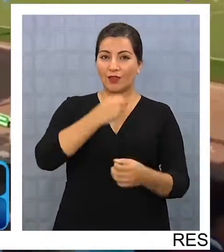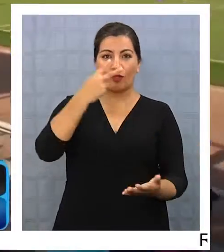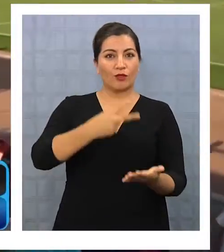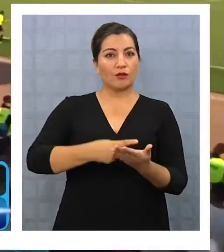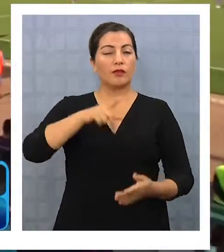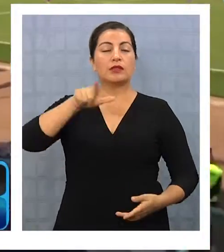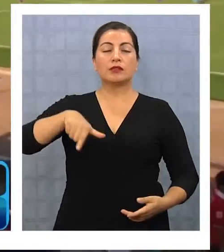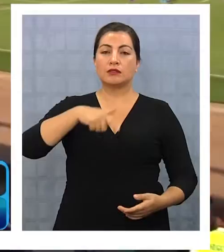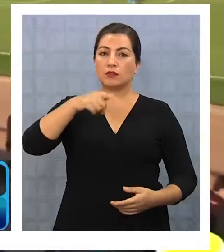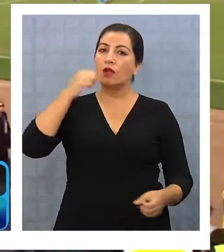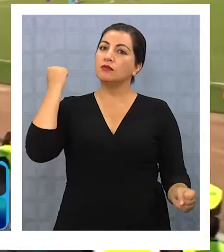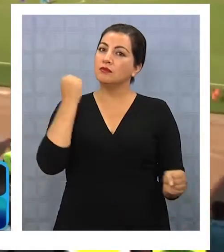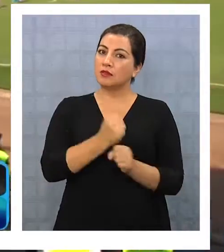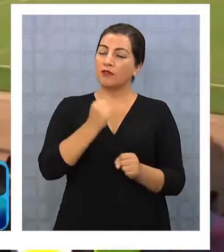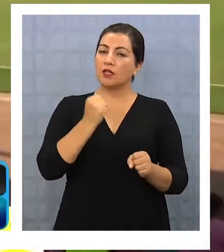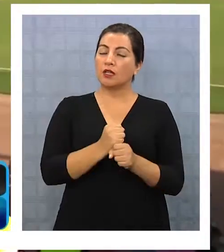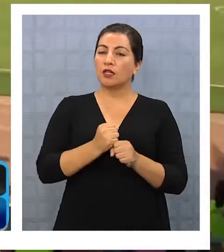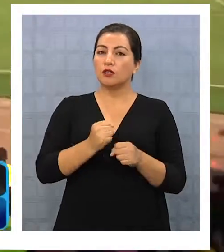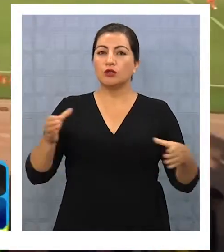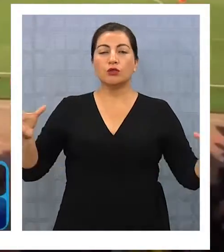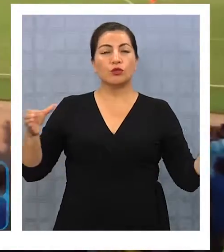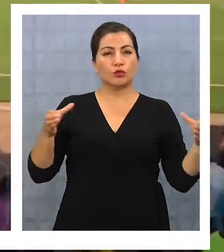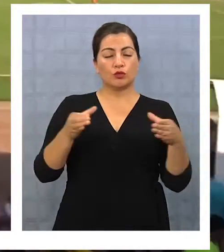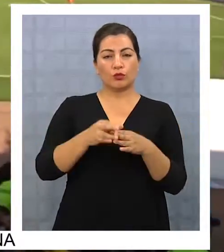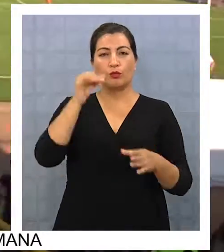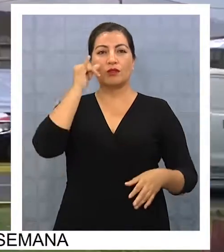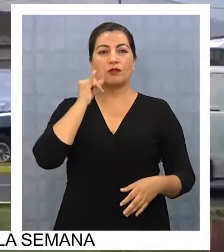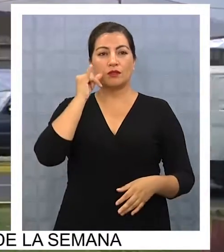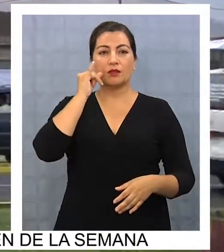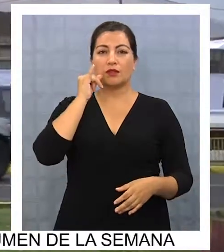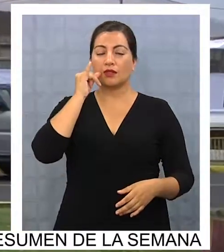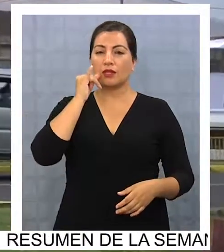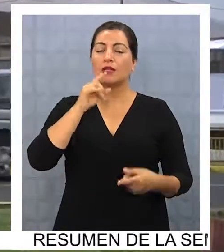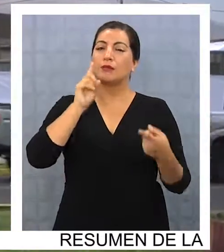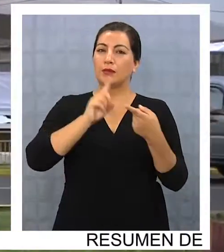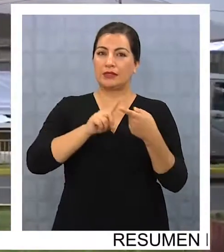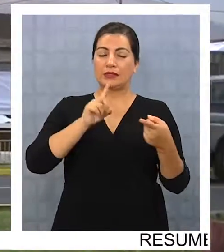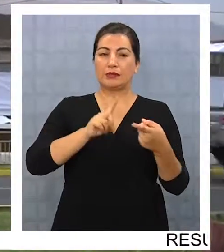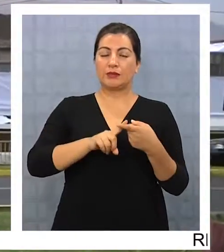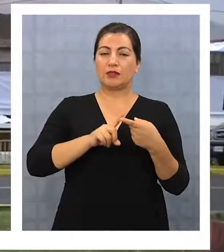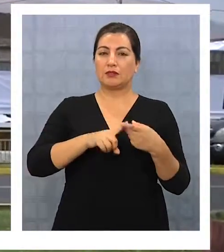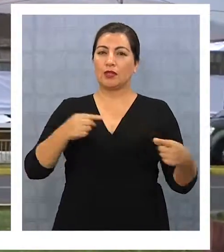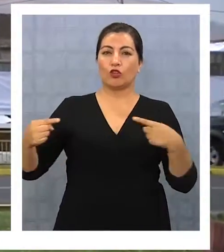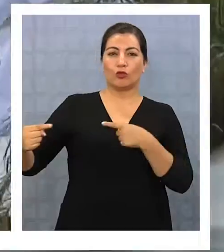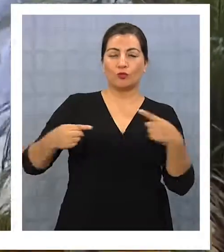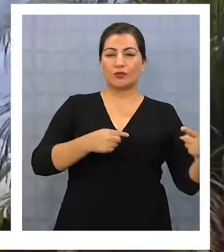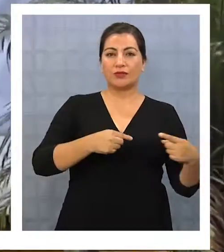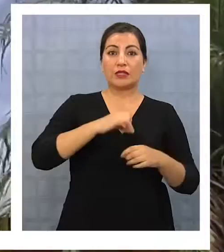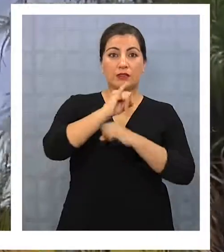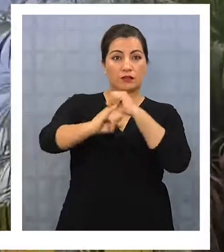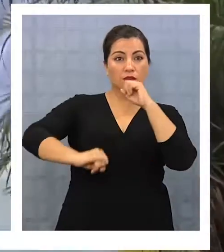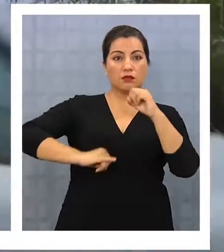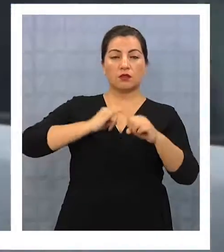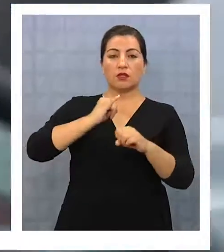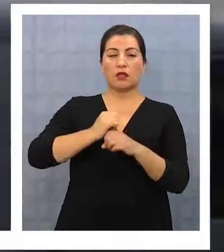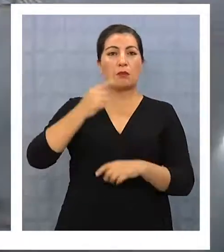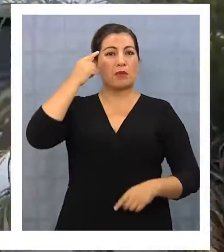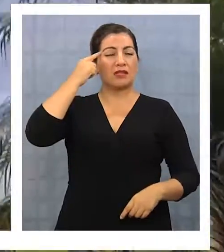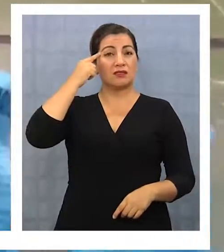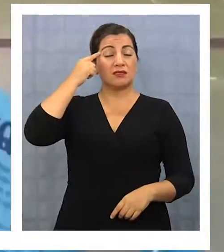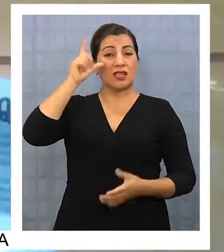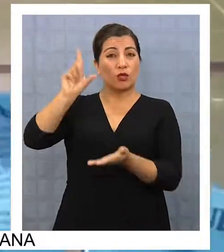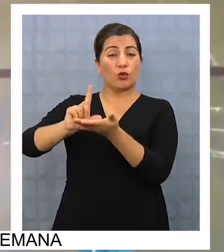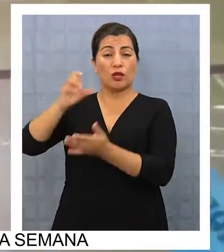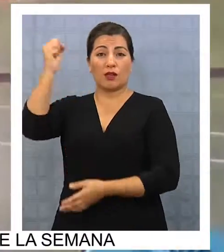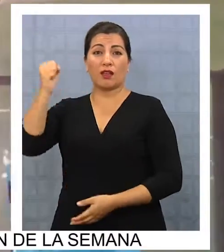se trabaja en el club iquiqueño de cara a la participación en el torneo internacional. Si no es Cabancha, debería ser